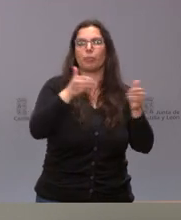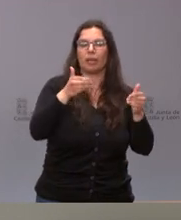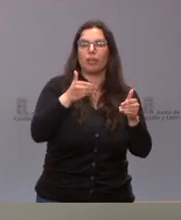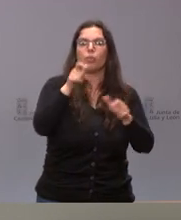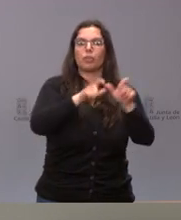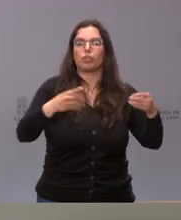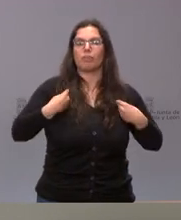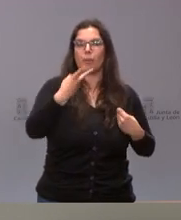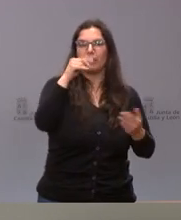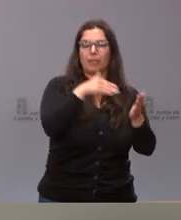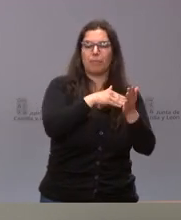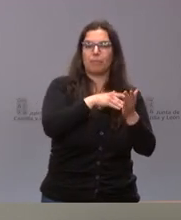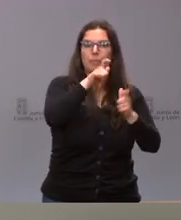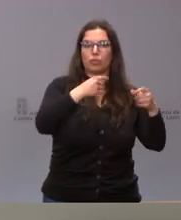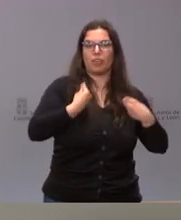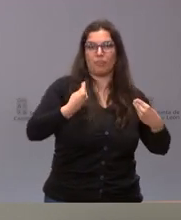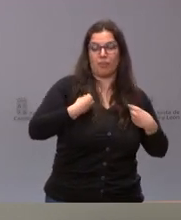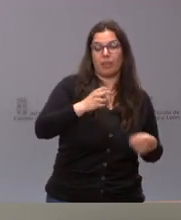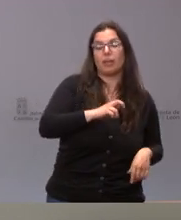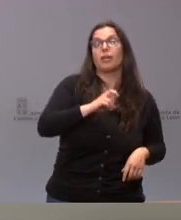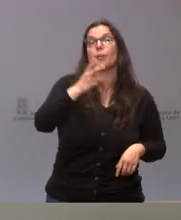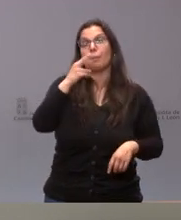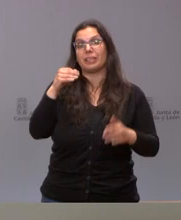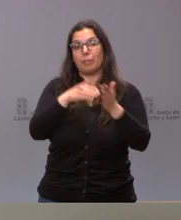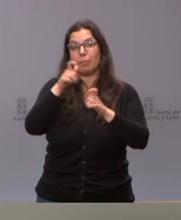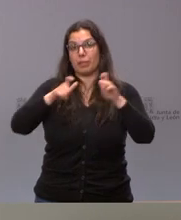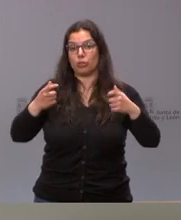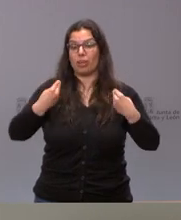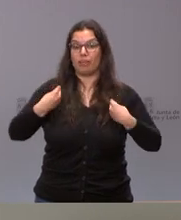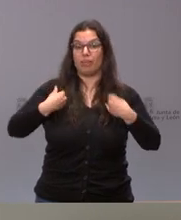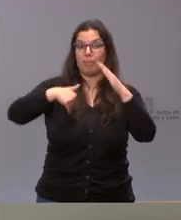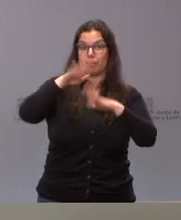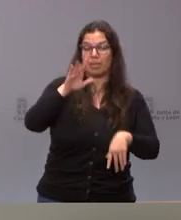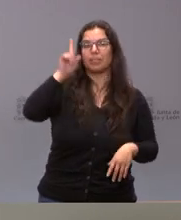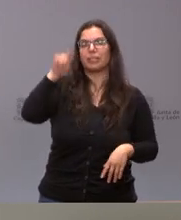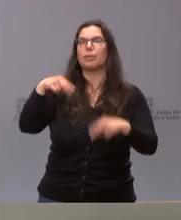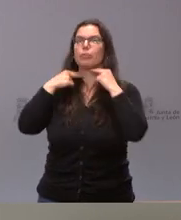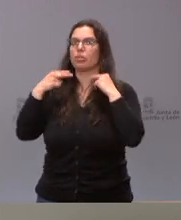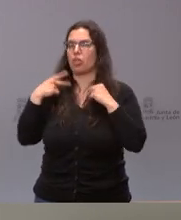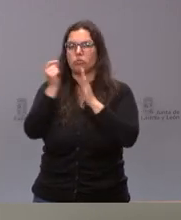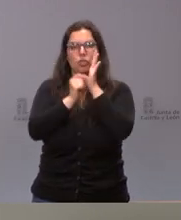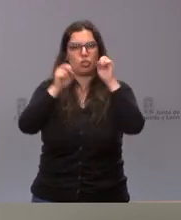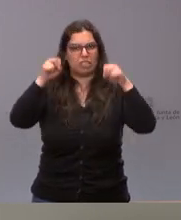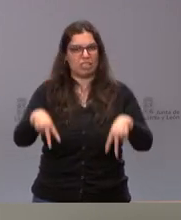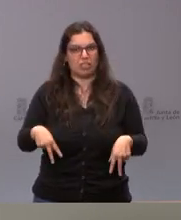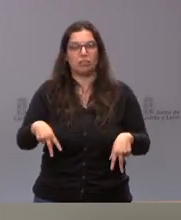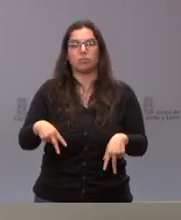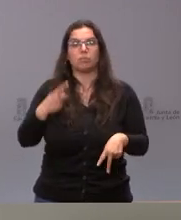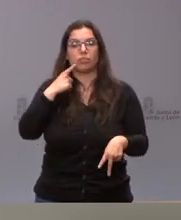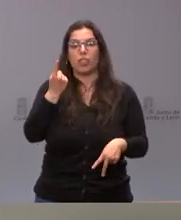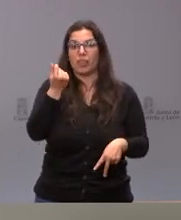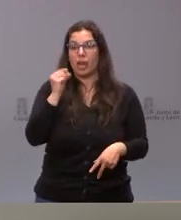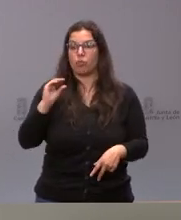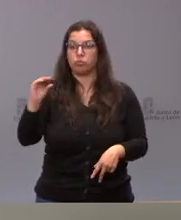ayuntamientos de más de 20.000 habitantes y a las diputaciones provinciales. Son fondos incondicionados y son cantidades que podrán